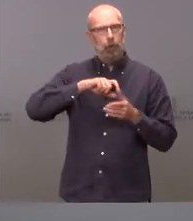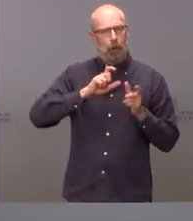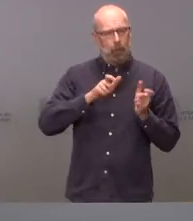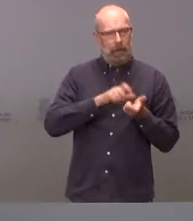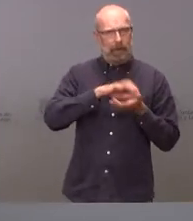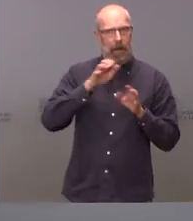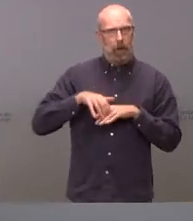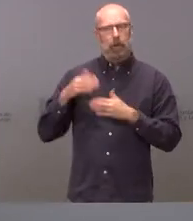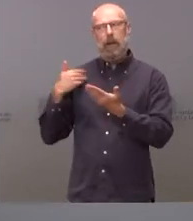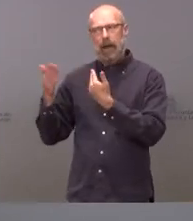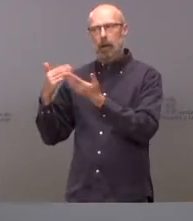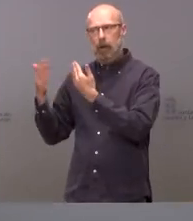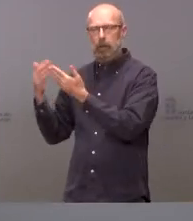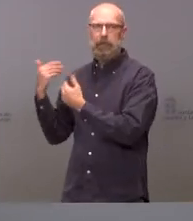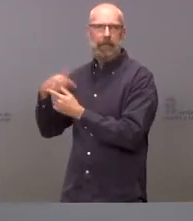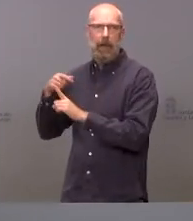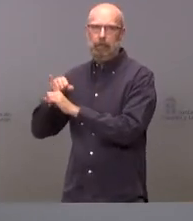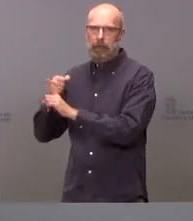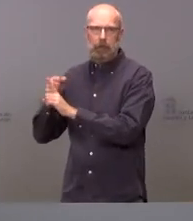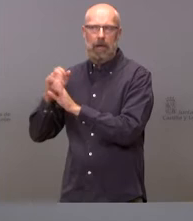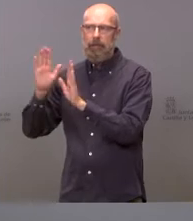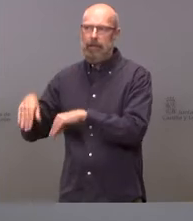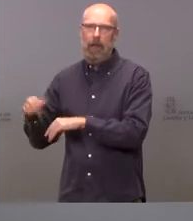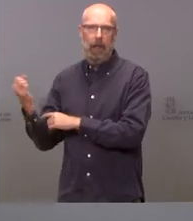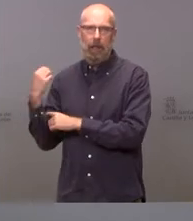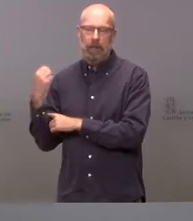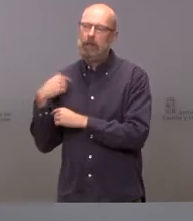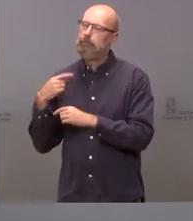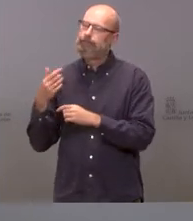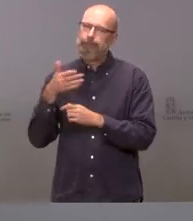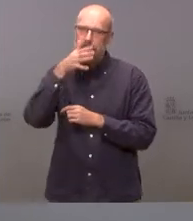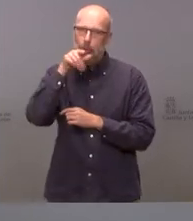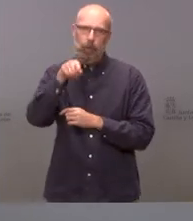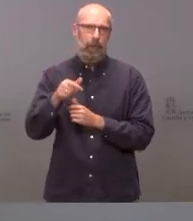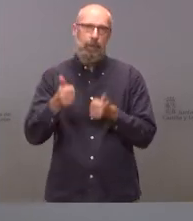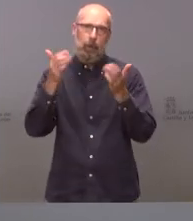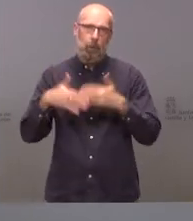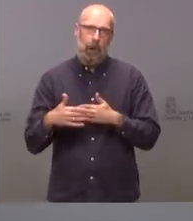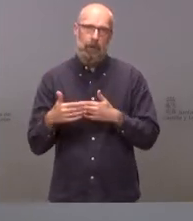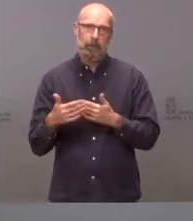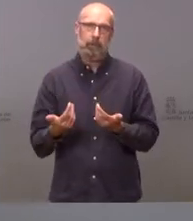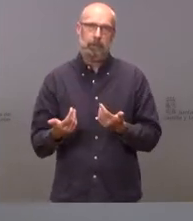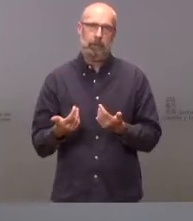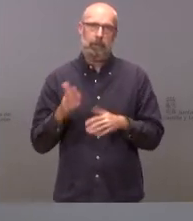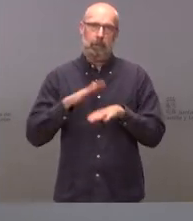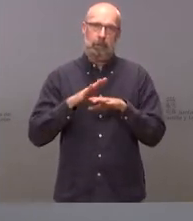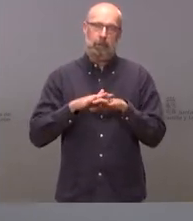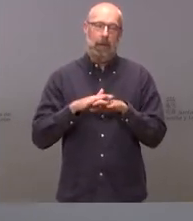vías pues tuvimos que ir al Tribunal Supremo donde se reconoció el derecho que tienen los ciudadanos de Castilla y León a recibir esos servicios